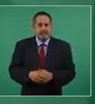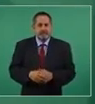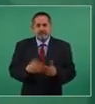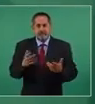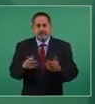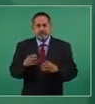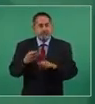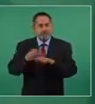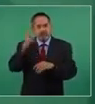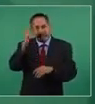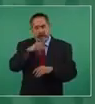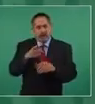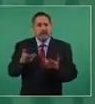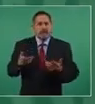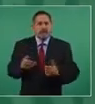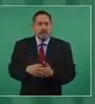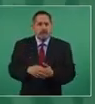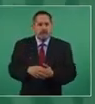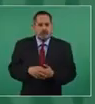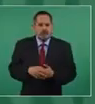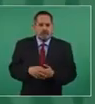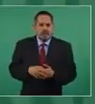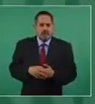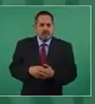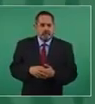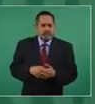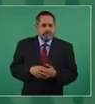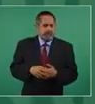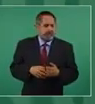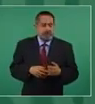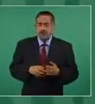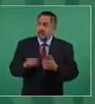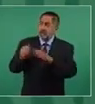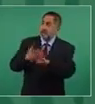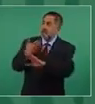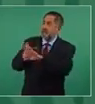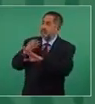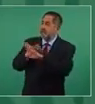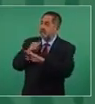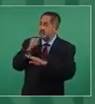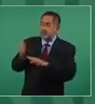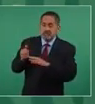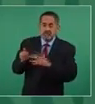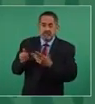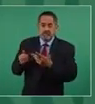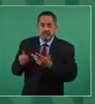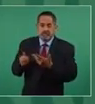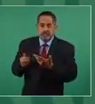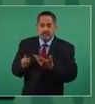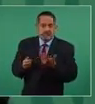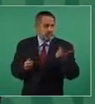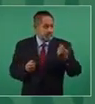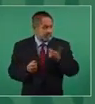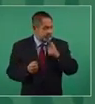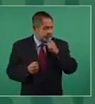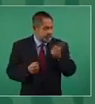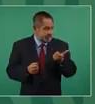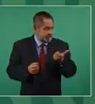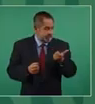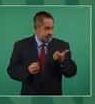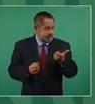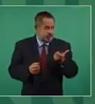Sería muy difícil que no nos atacaran, porque entonces no tendrían ingresos.